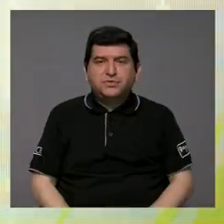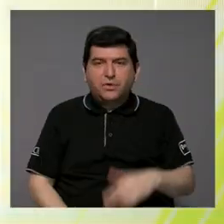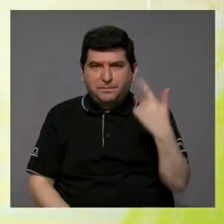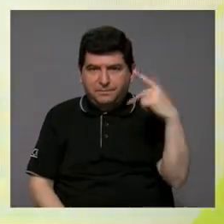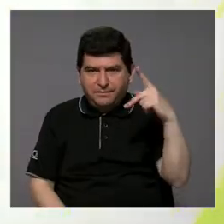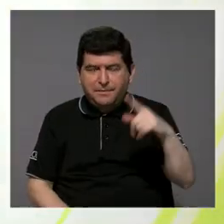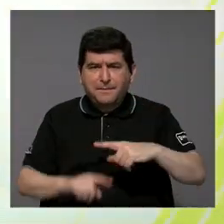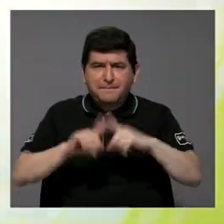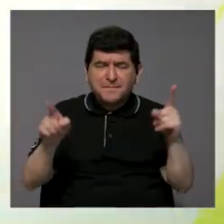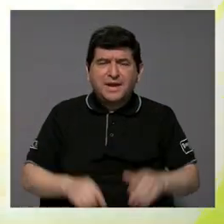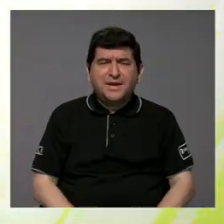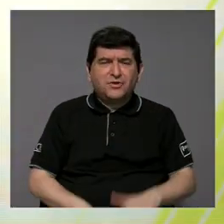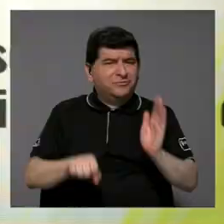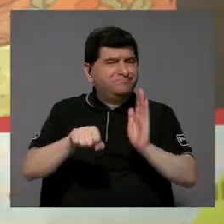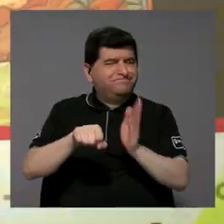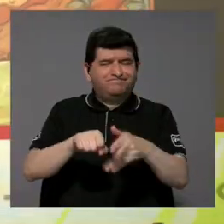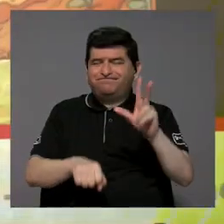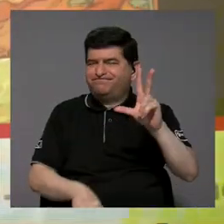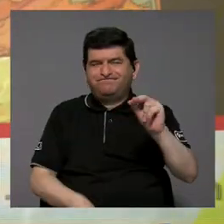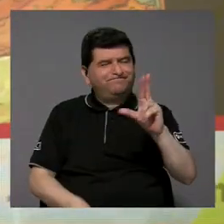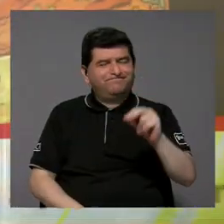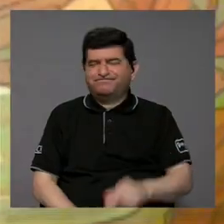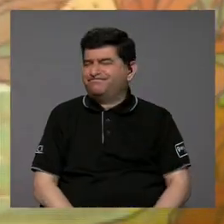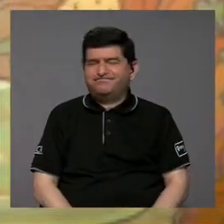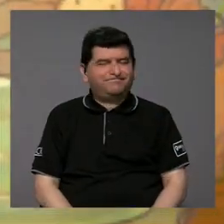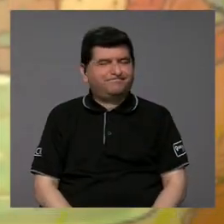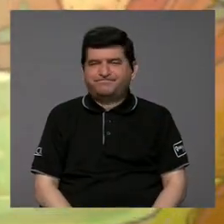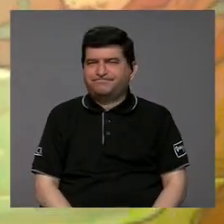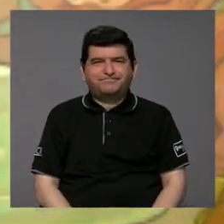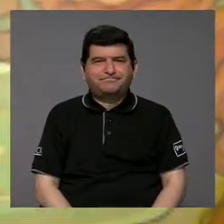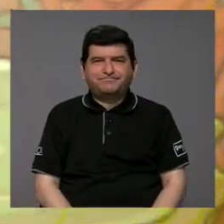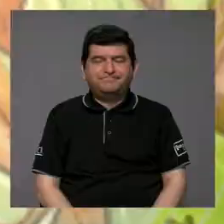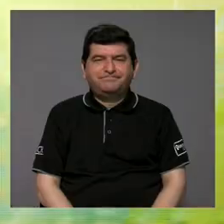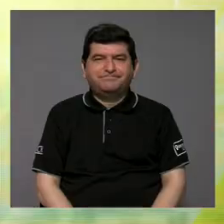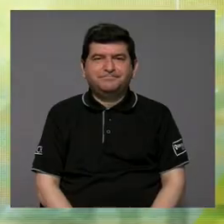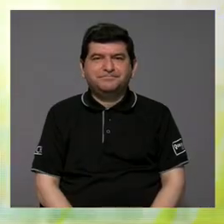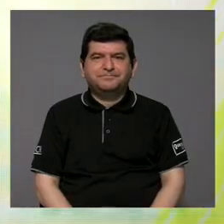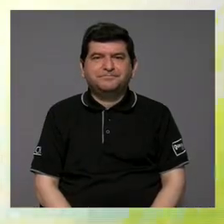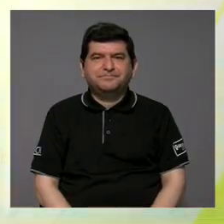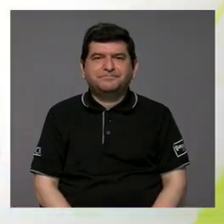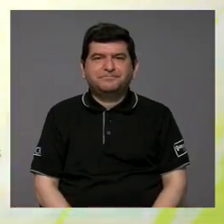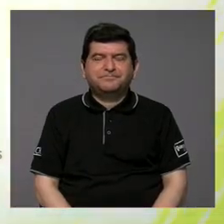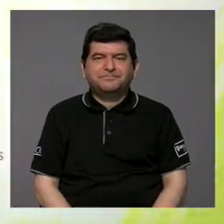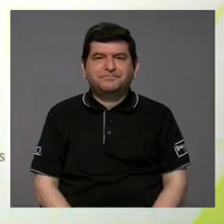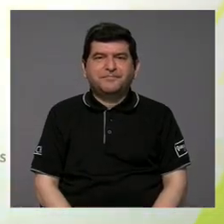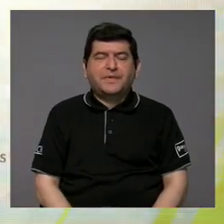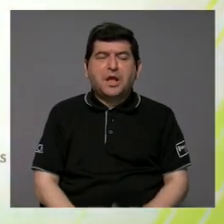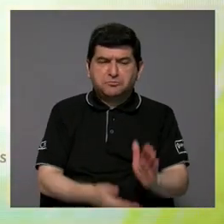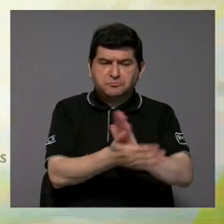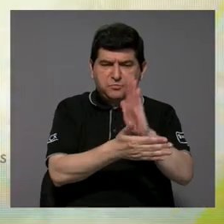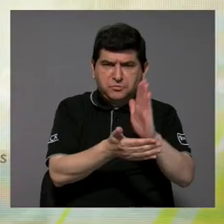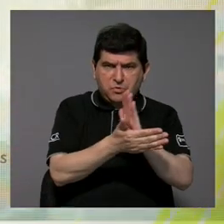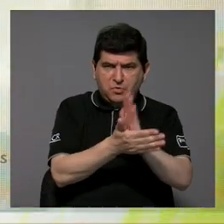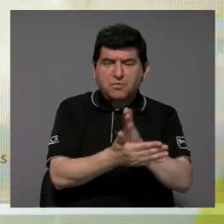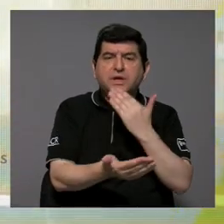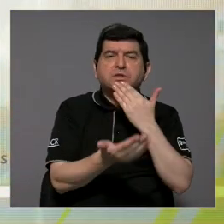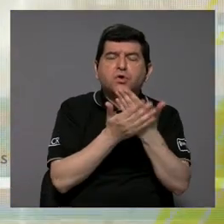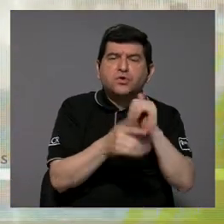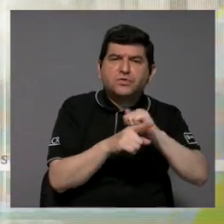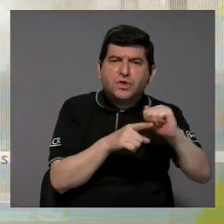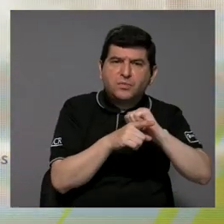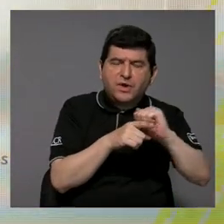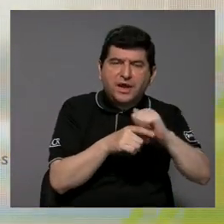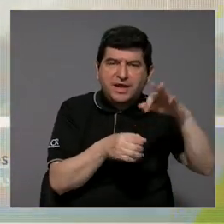no se da el caso, ¿verdad? Hay algunos documentos sobre buenas prácticas